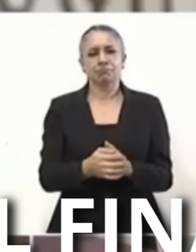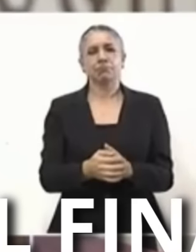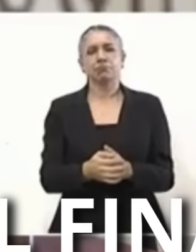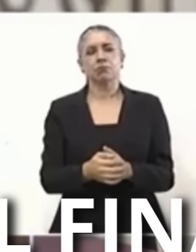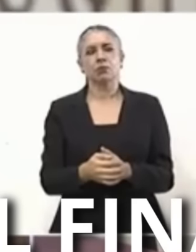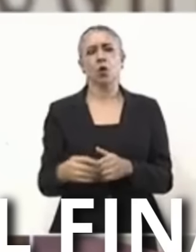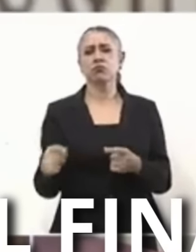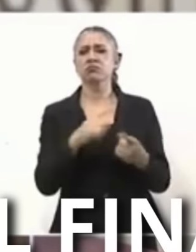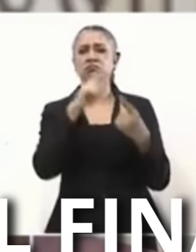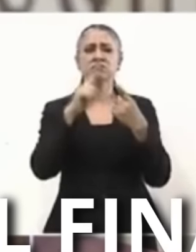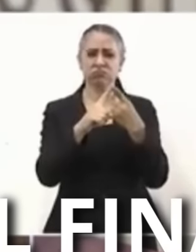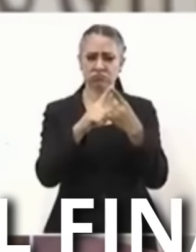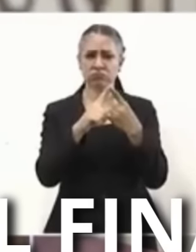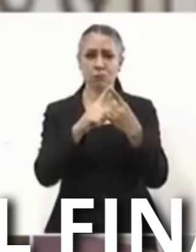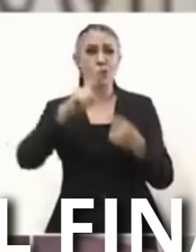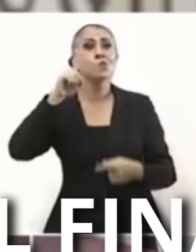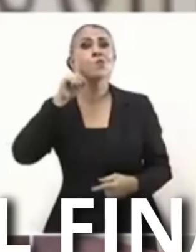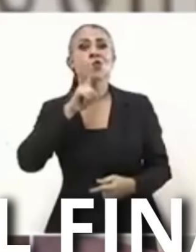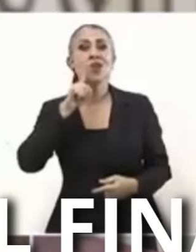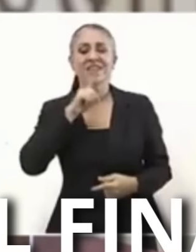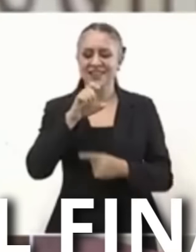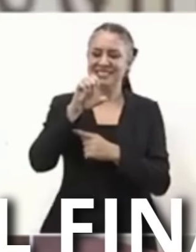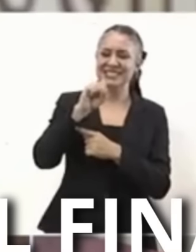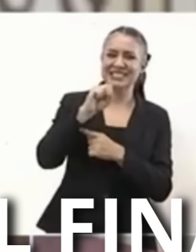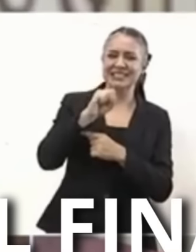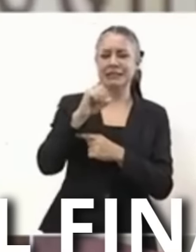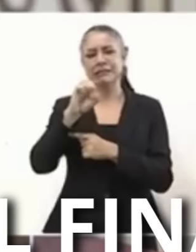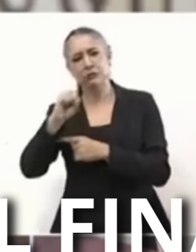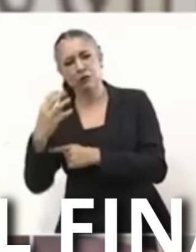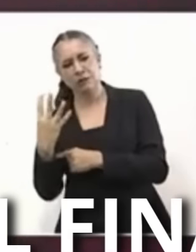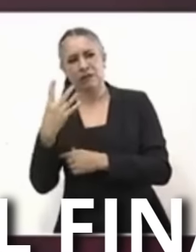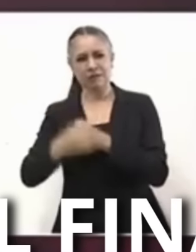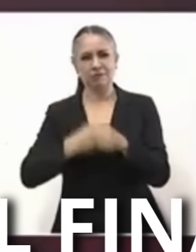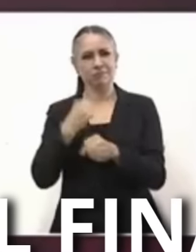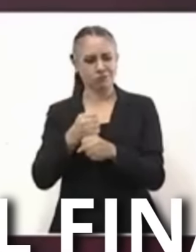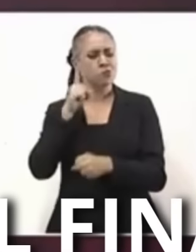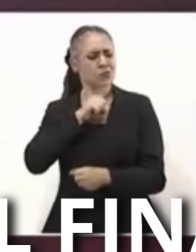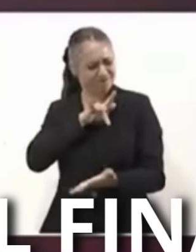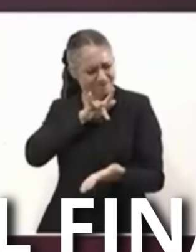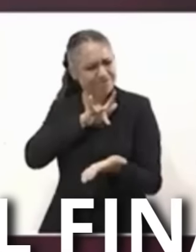Apoyo a todas Las mujeres De 60 64 años De edad